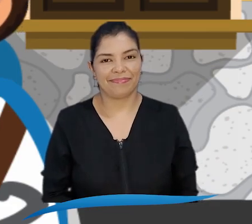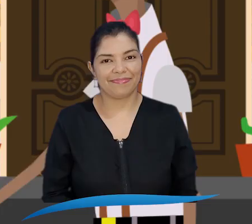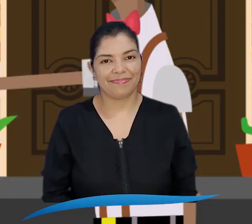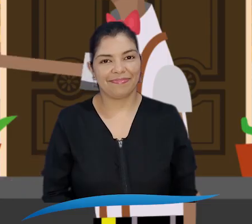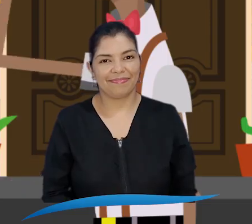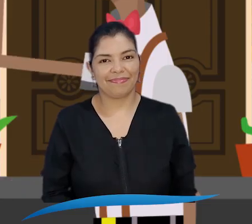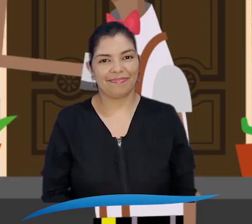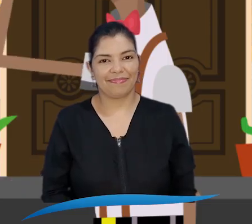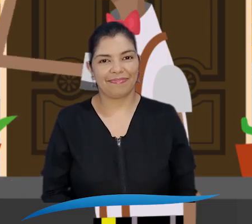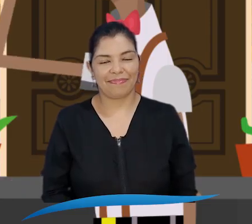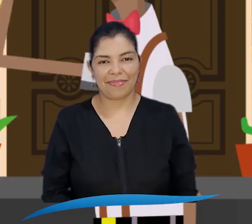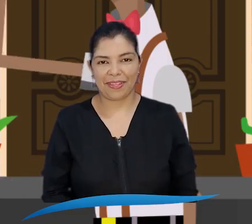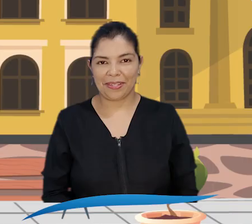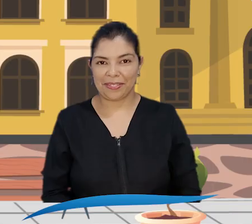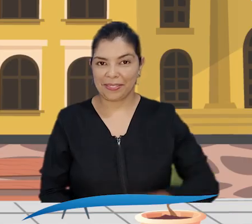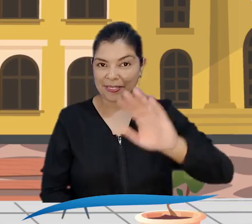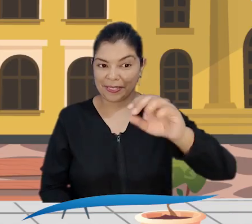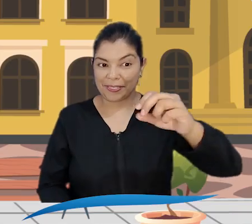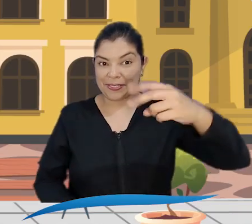alcaldía.